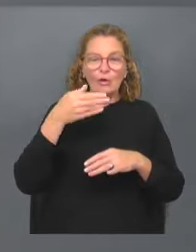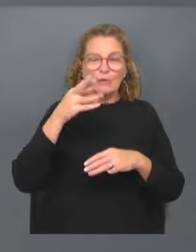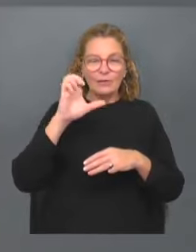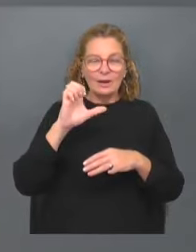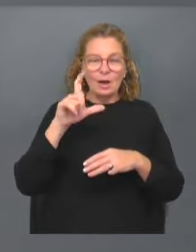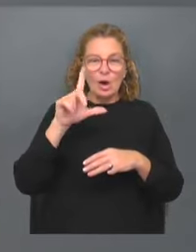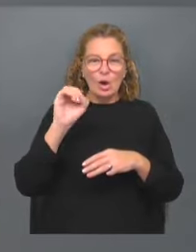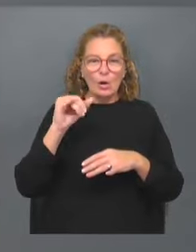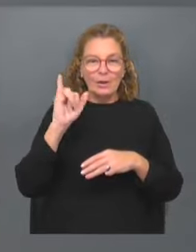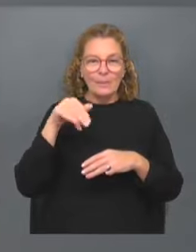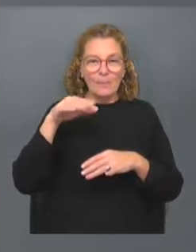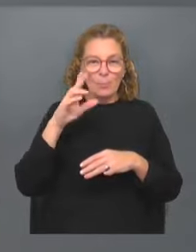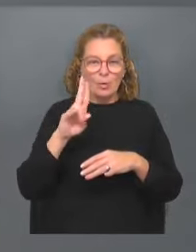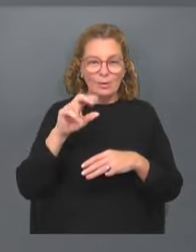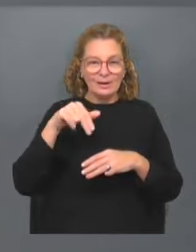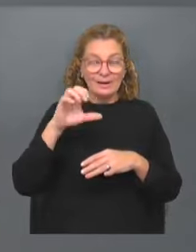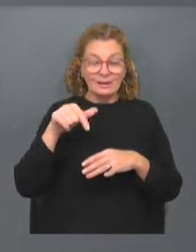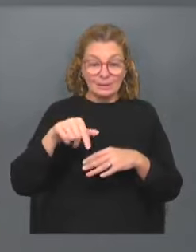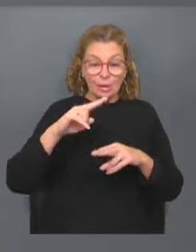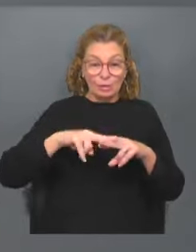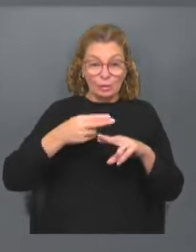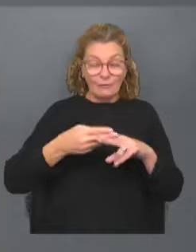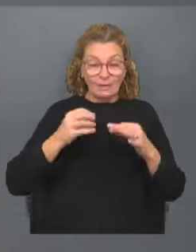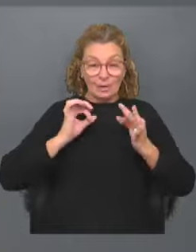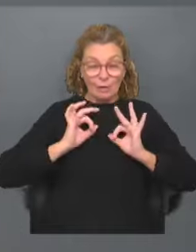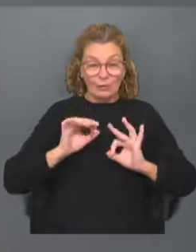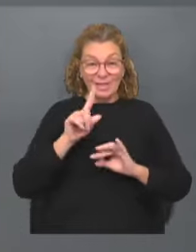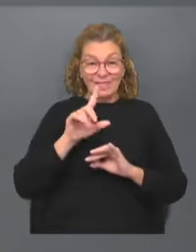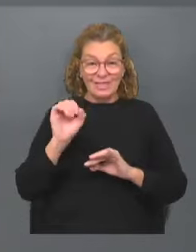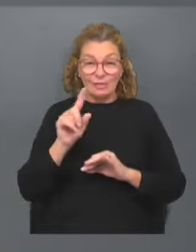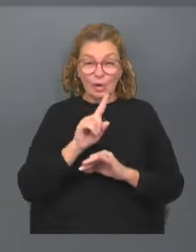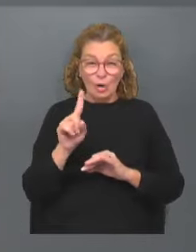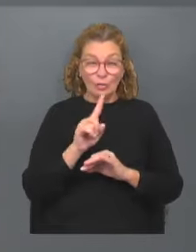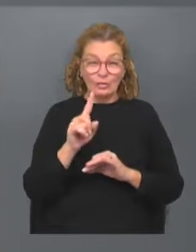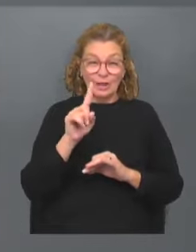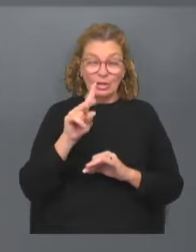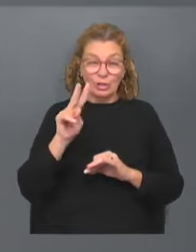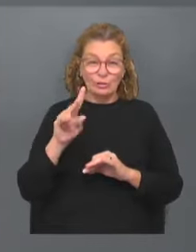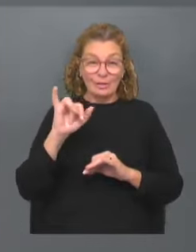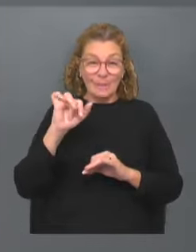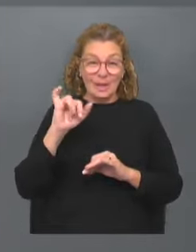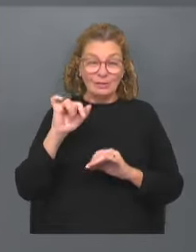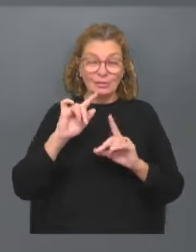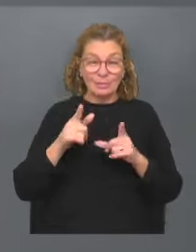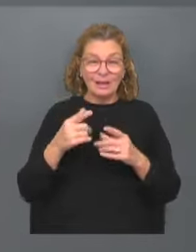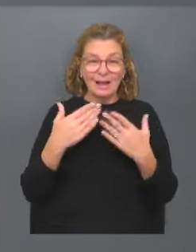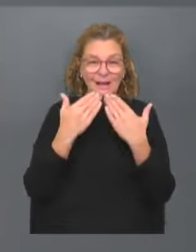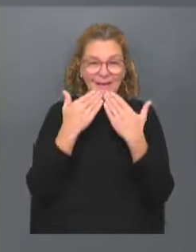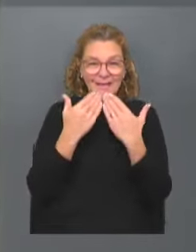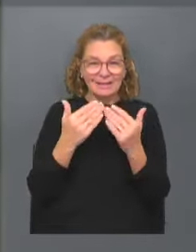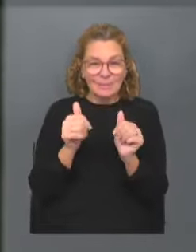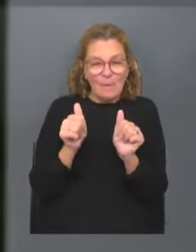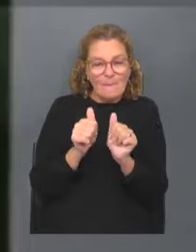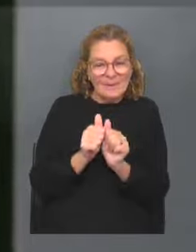21 de abril. Y esta obra además se va a estar repitiendo los días 10, 11 y 12 de mayo en la Sala Zabala Moniz. Agradecemos especialmente que nos